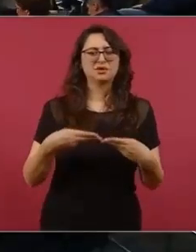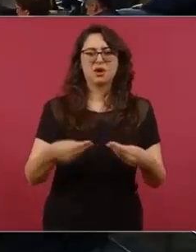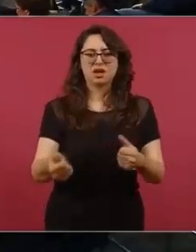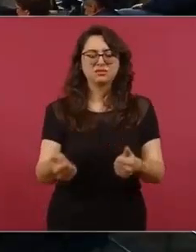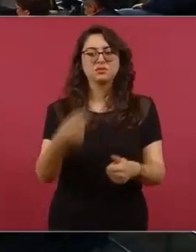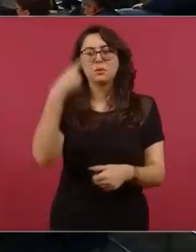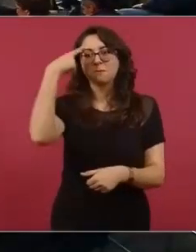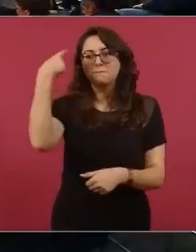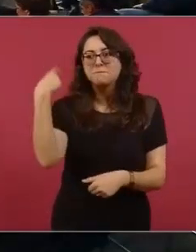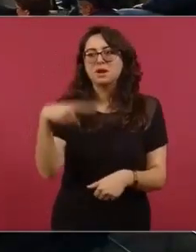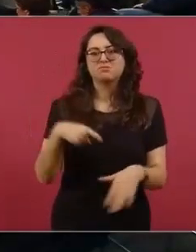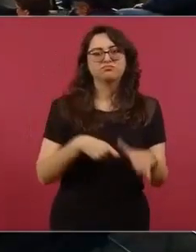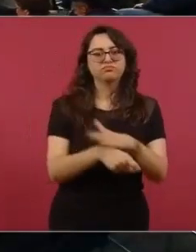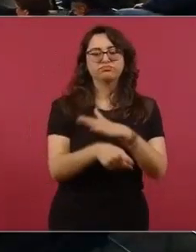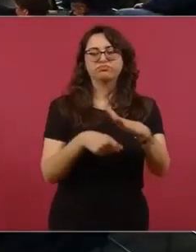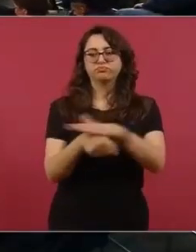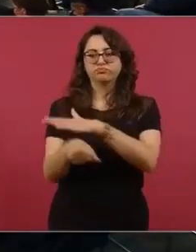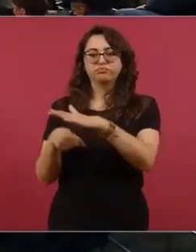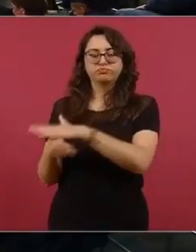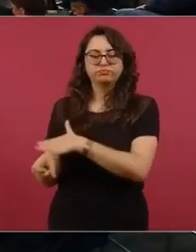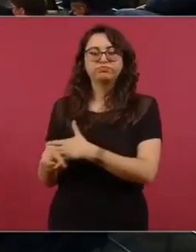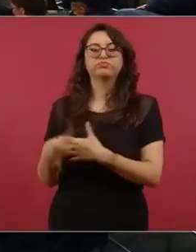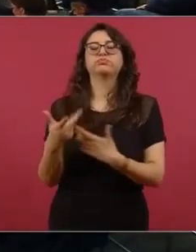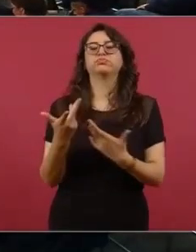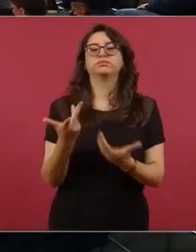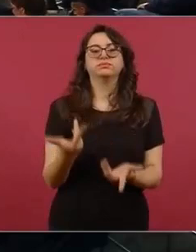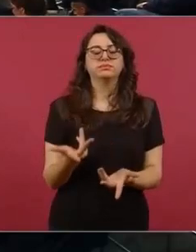lobby, para el coyotaje, para